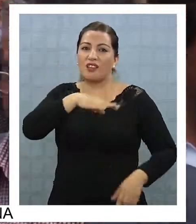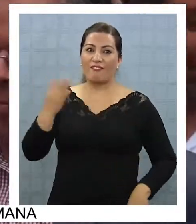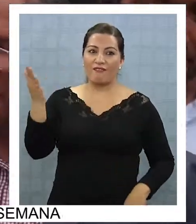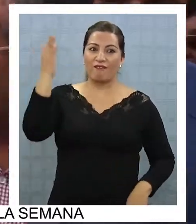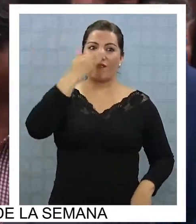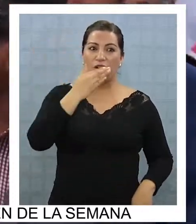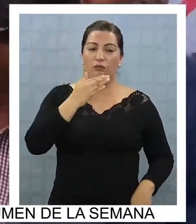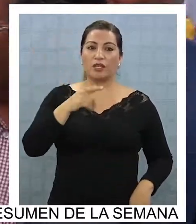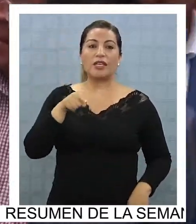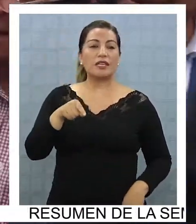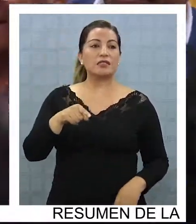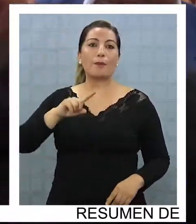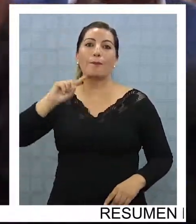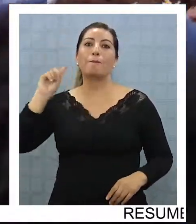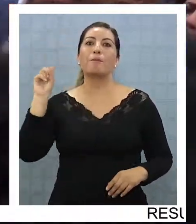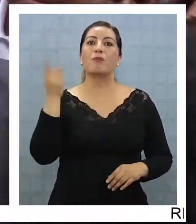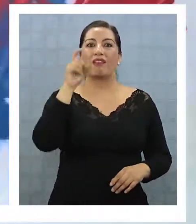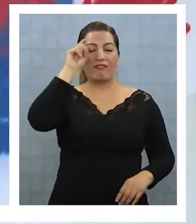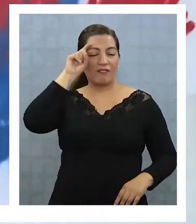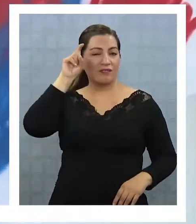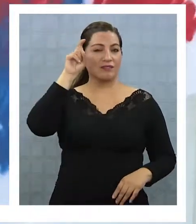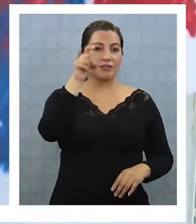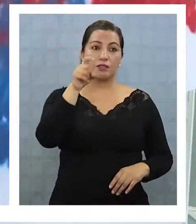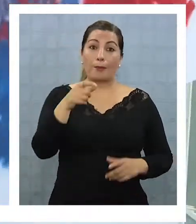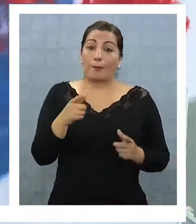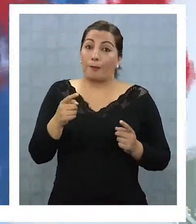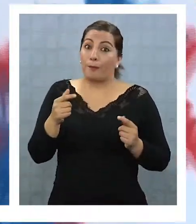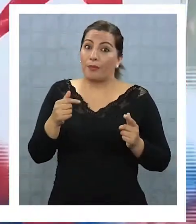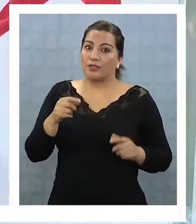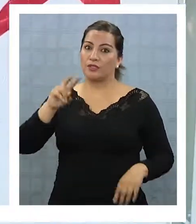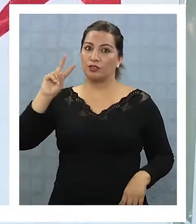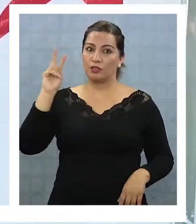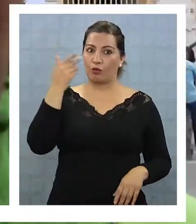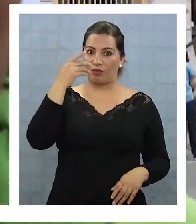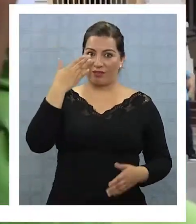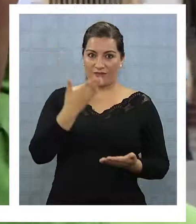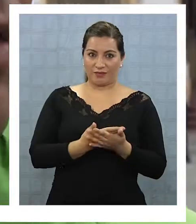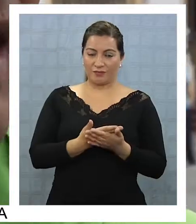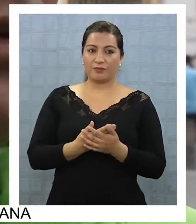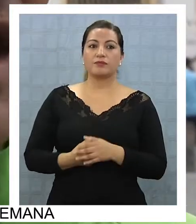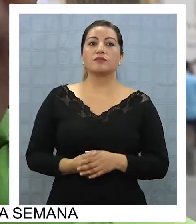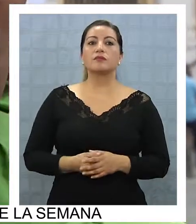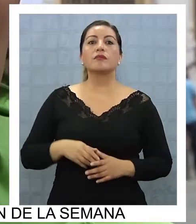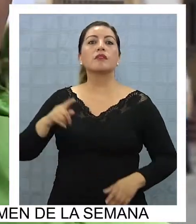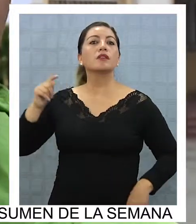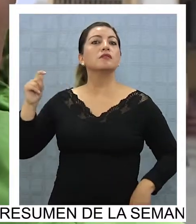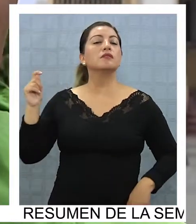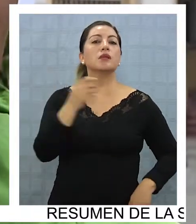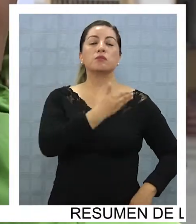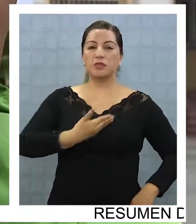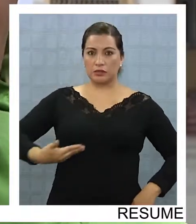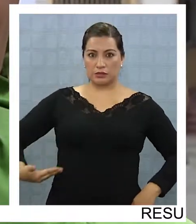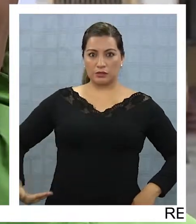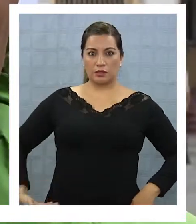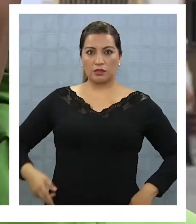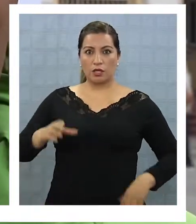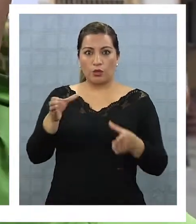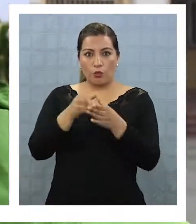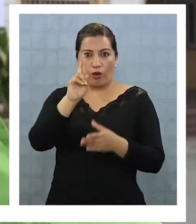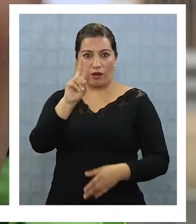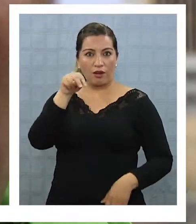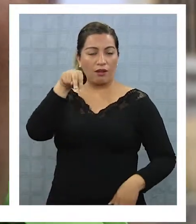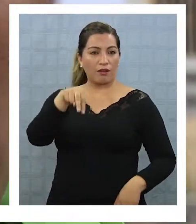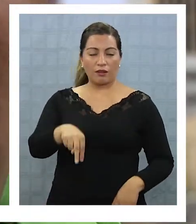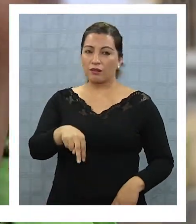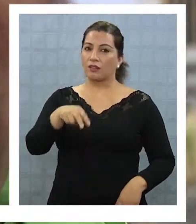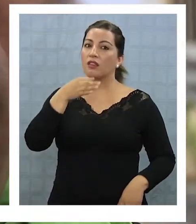candidato pasaría con la primera preferencia a una posible segunda vuelta. En Tarapacá, el presidente regional de Renovación Nacional se